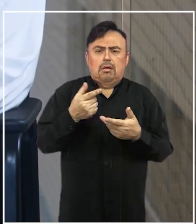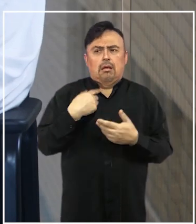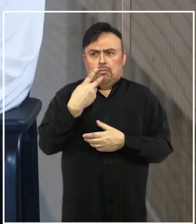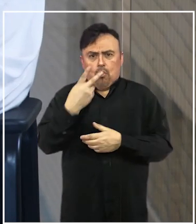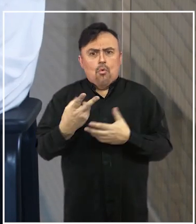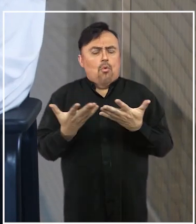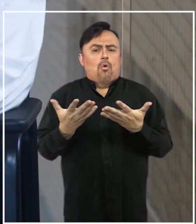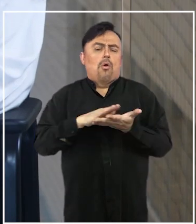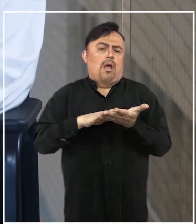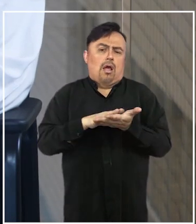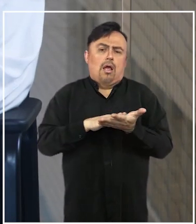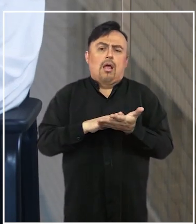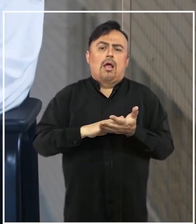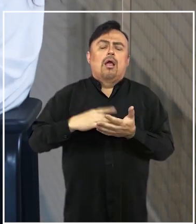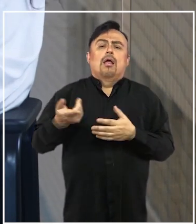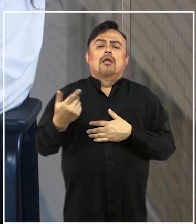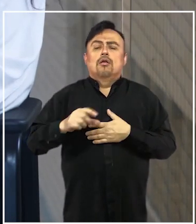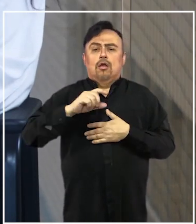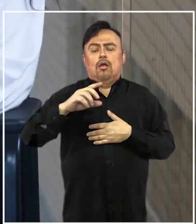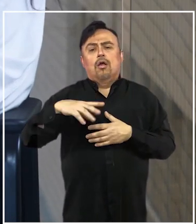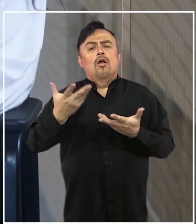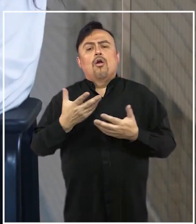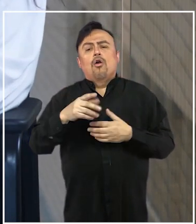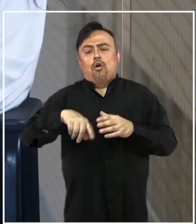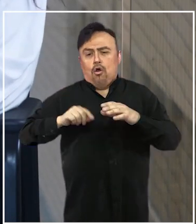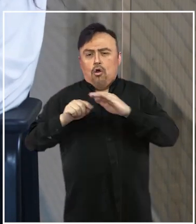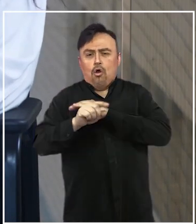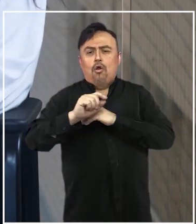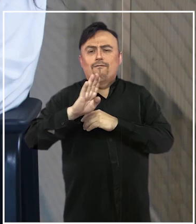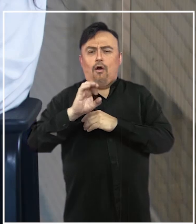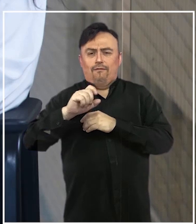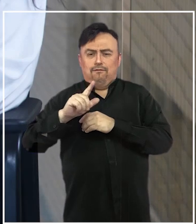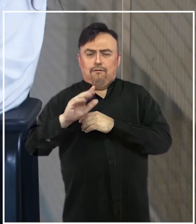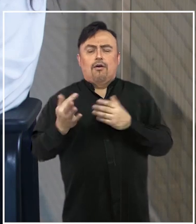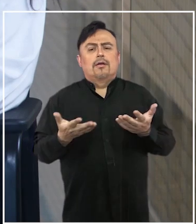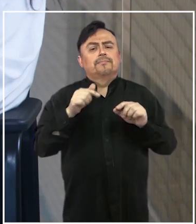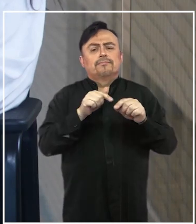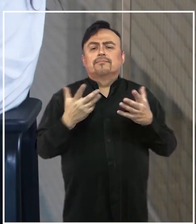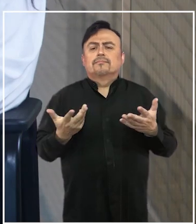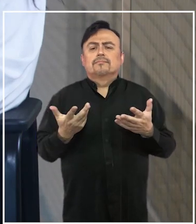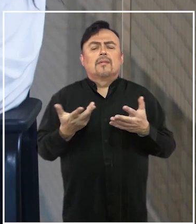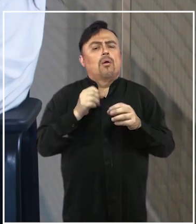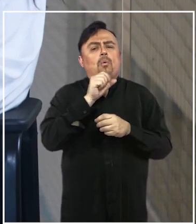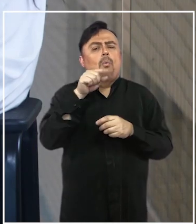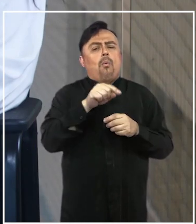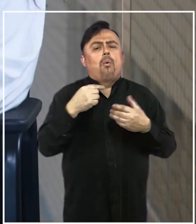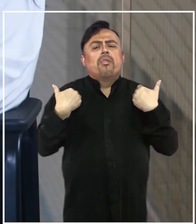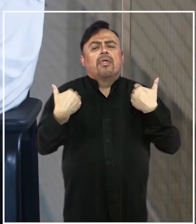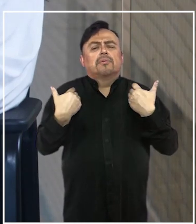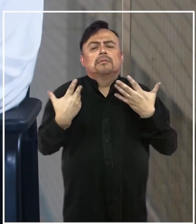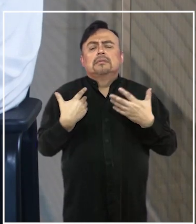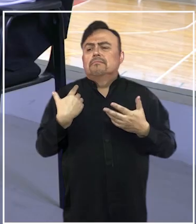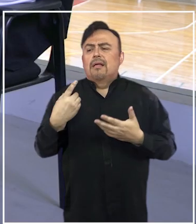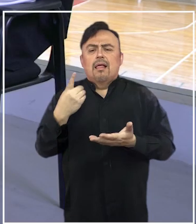requerían como el golbol que estuvimos conversando anteriormente. En ese sentido, ¿cuáles serán las disciplinas que se